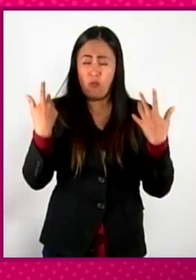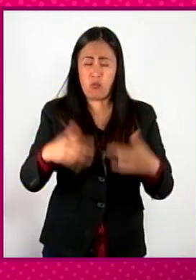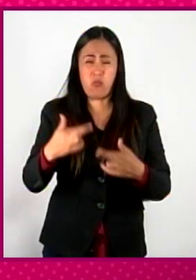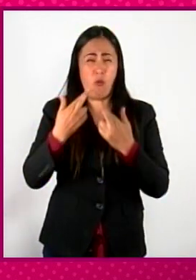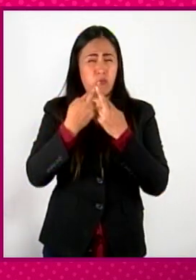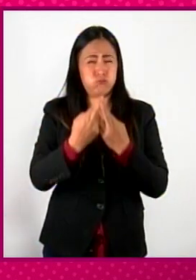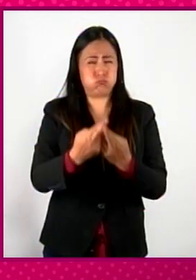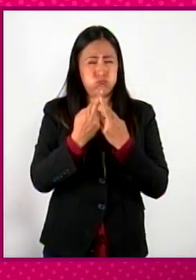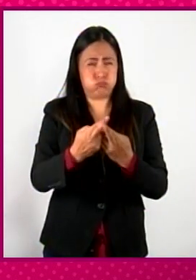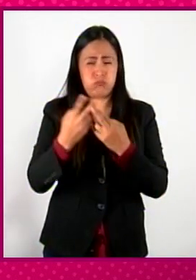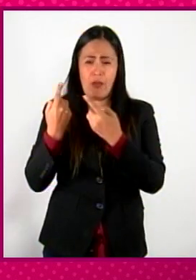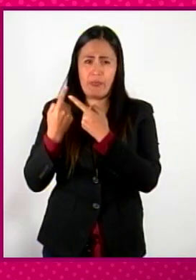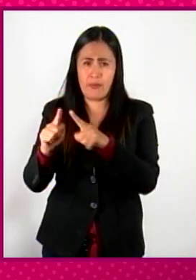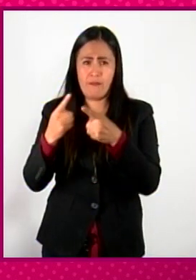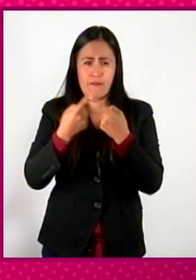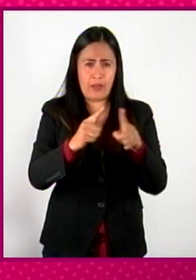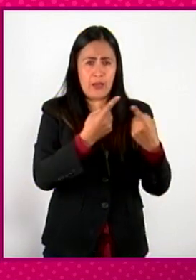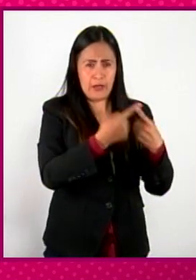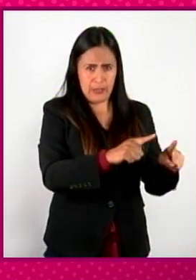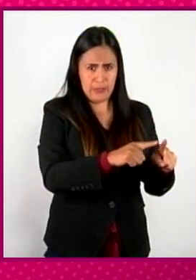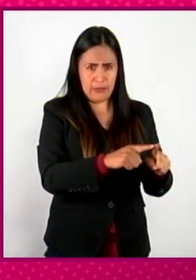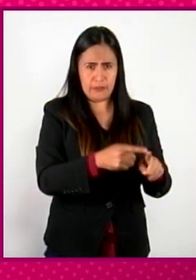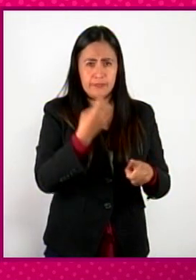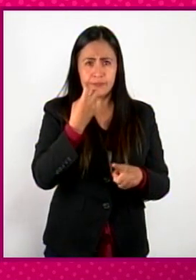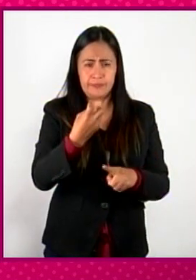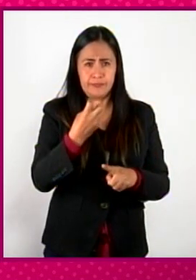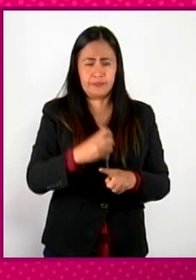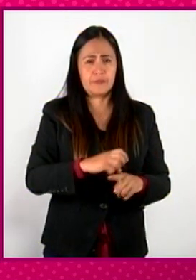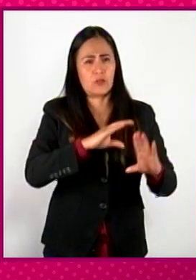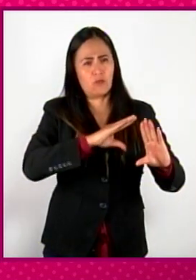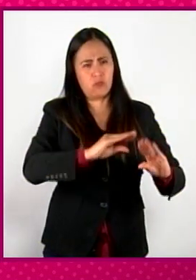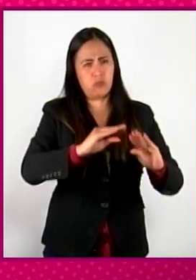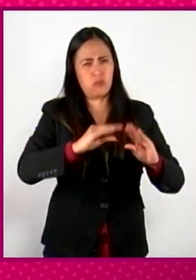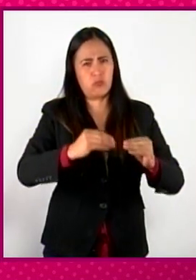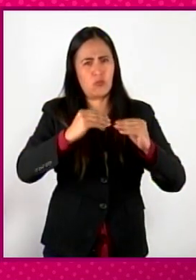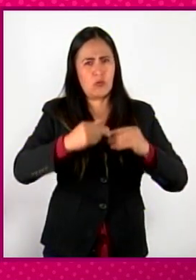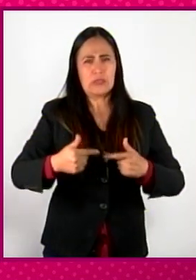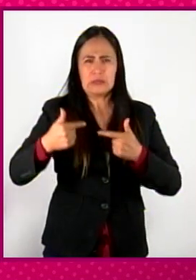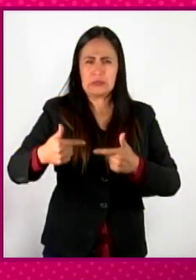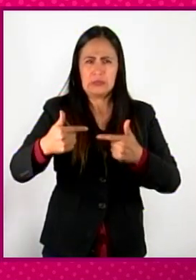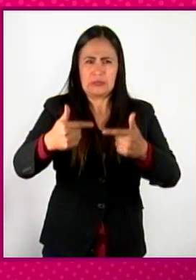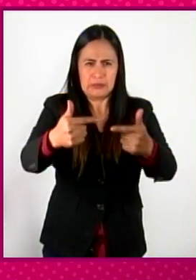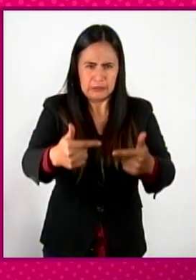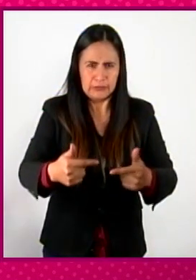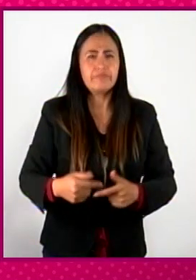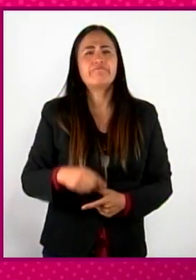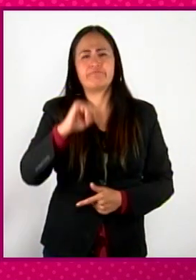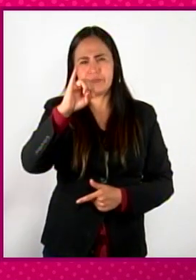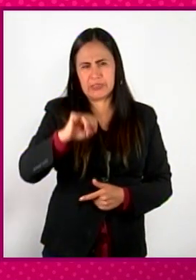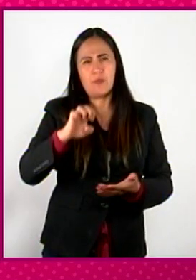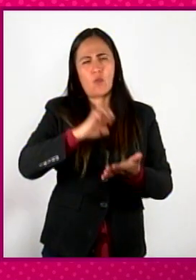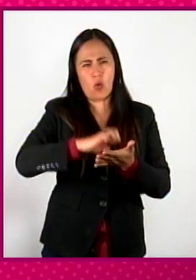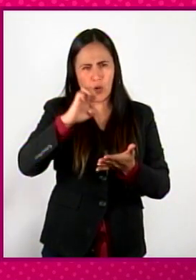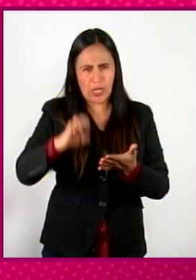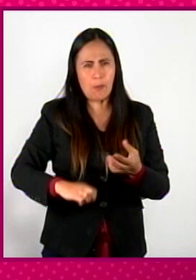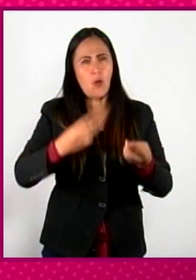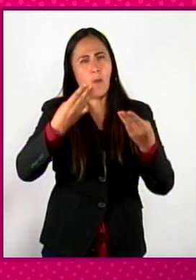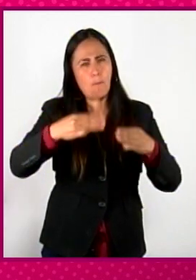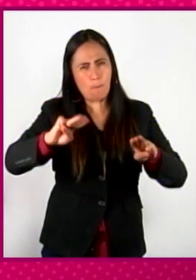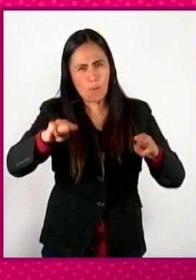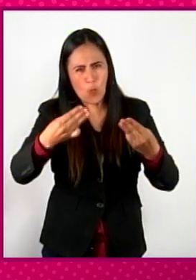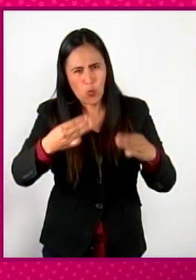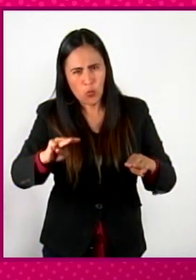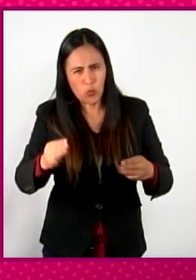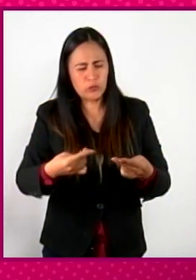muy rico y que muchas de estas influencias son de esta población. En la música se puede ver, por supuesto, en la